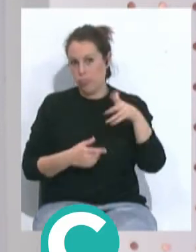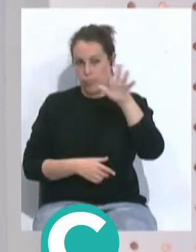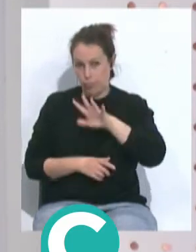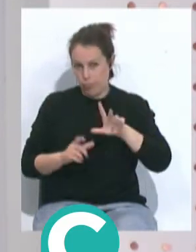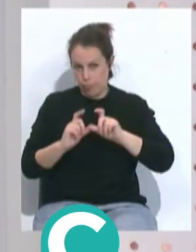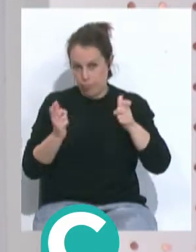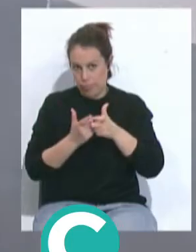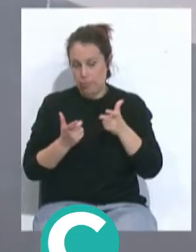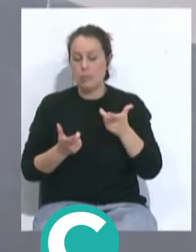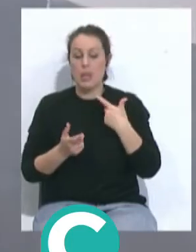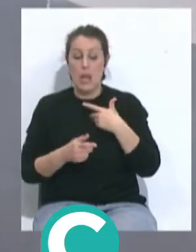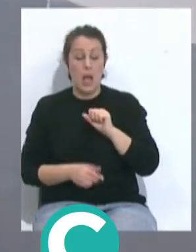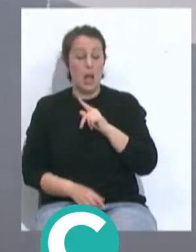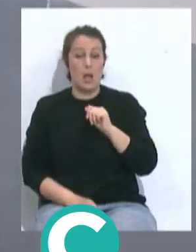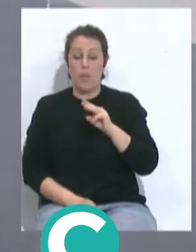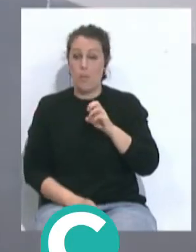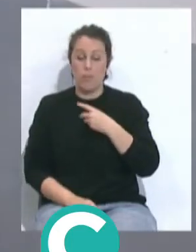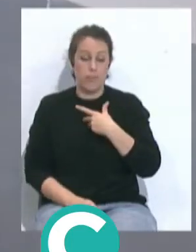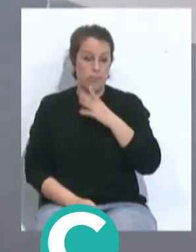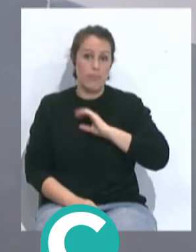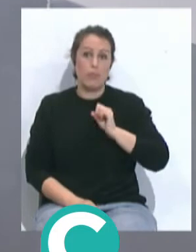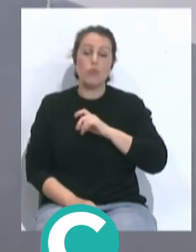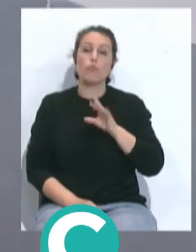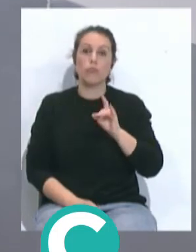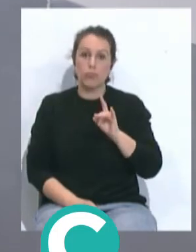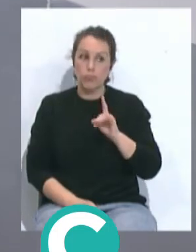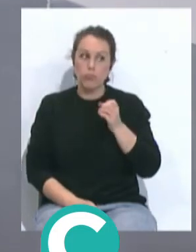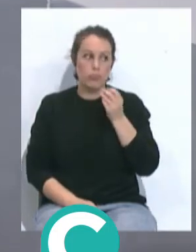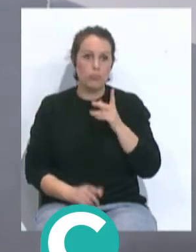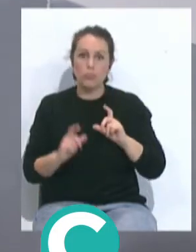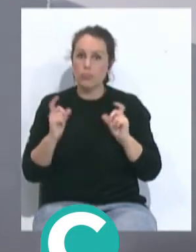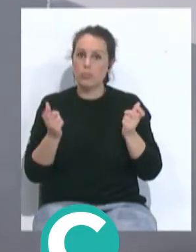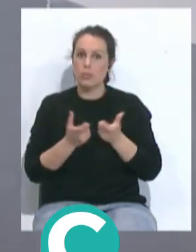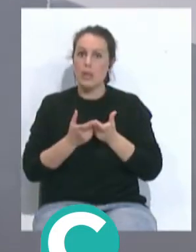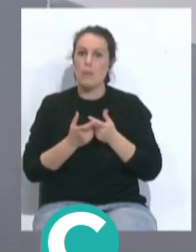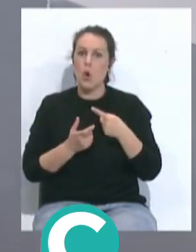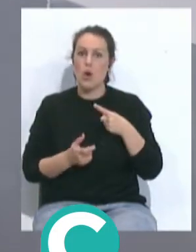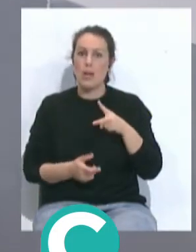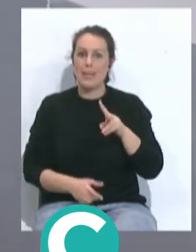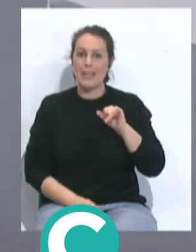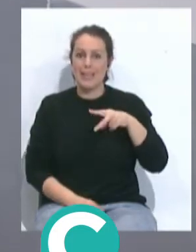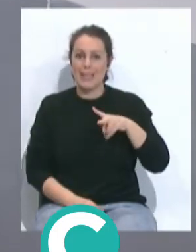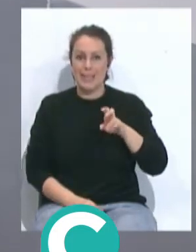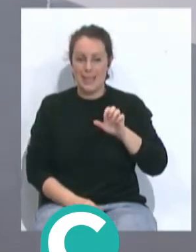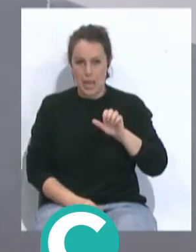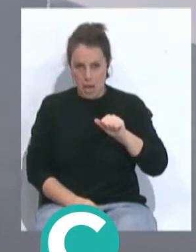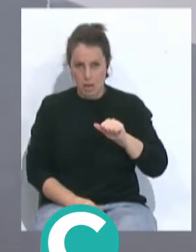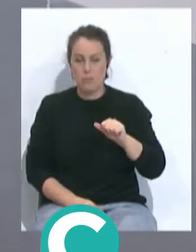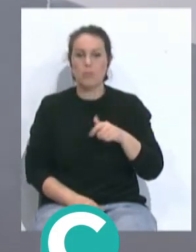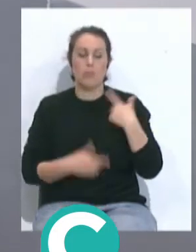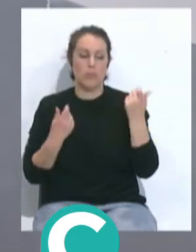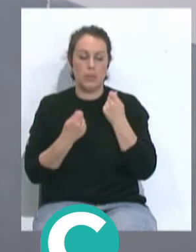un gran momento de forma. Y hizo una gran el equipo, tanto él como todo el equipo de Guinea Ecuatorial hicieron una